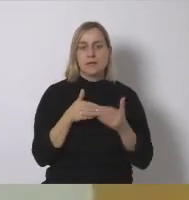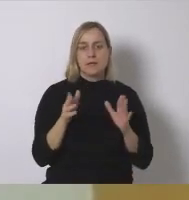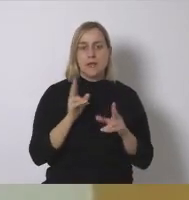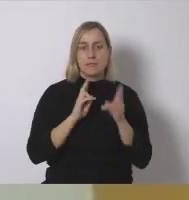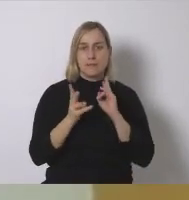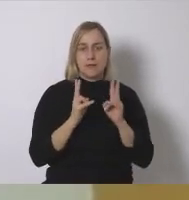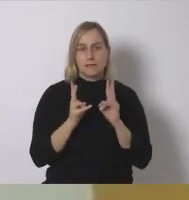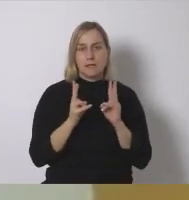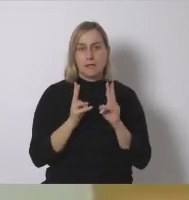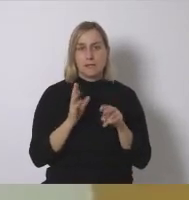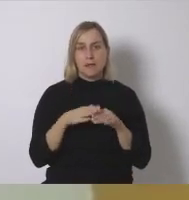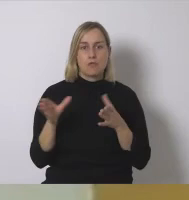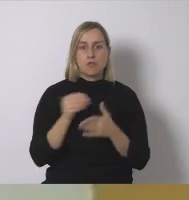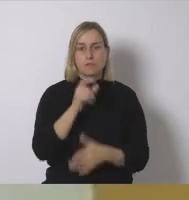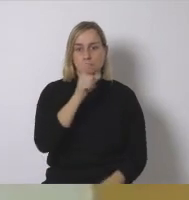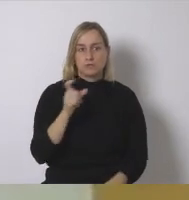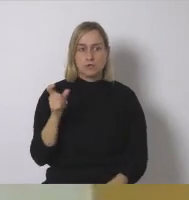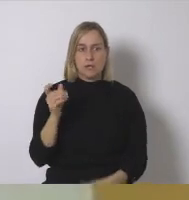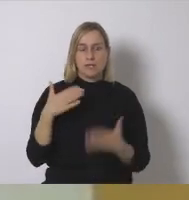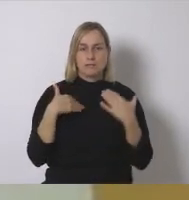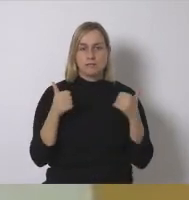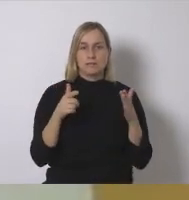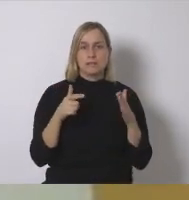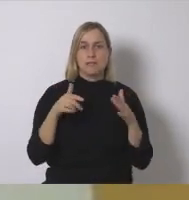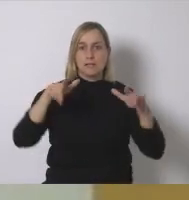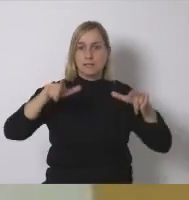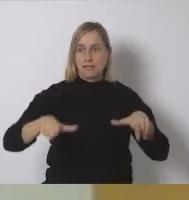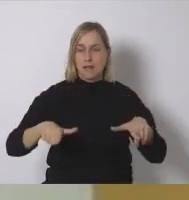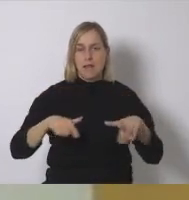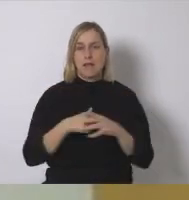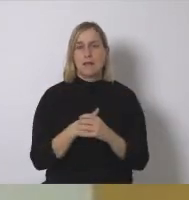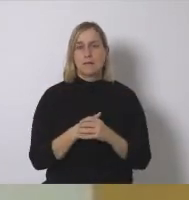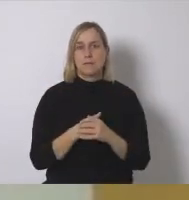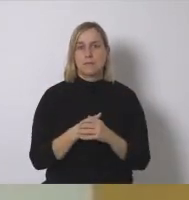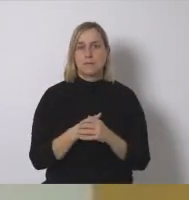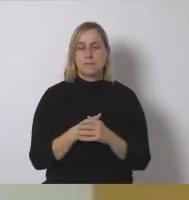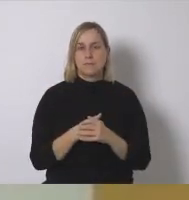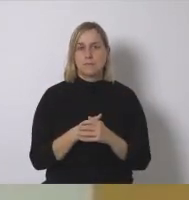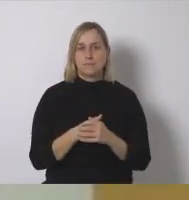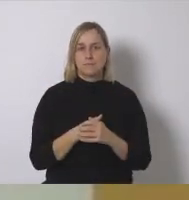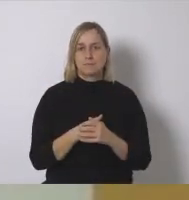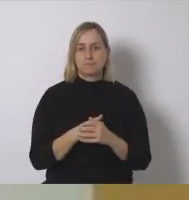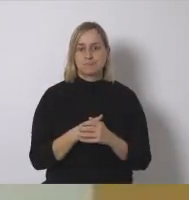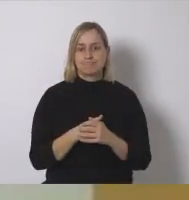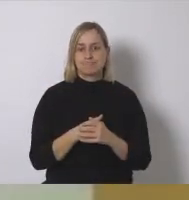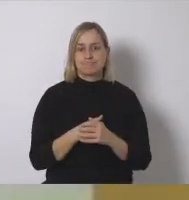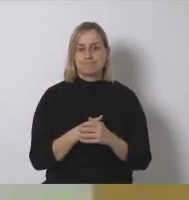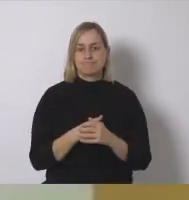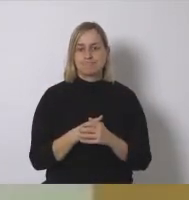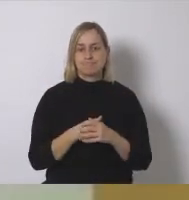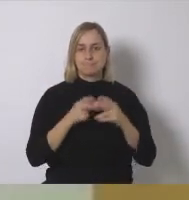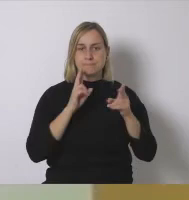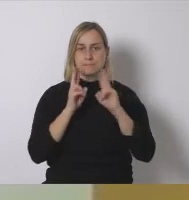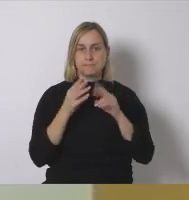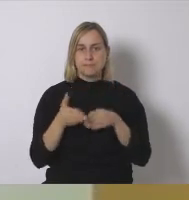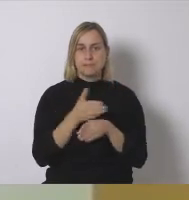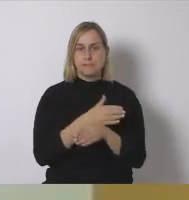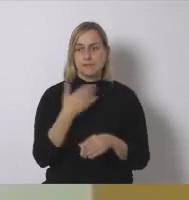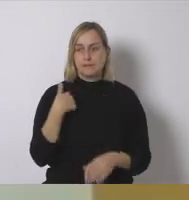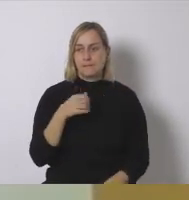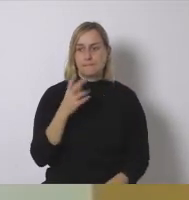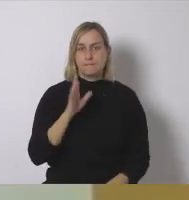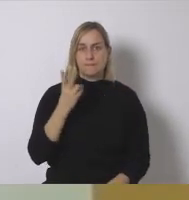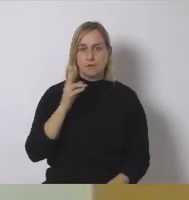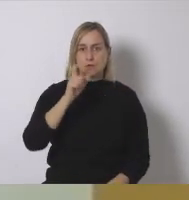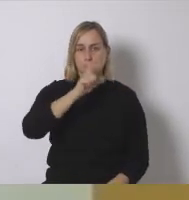gustaría abrir este espacio de debate para todas las personas que estáis en esta sala antes de abrir